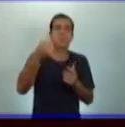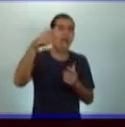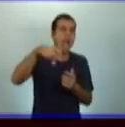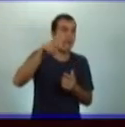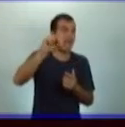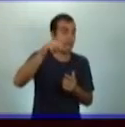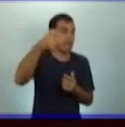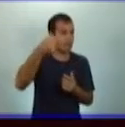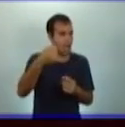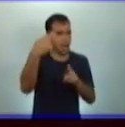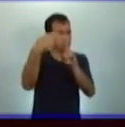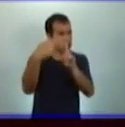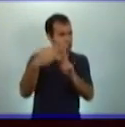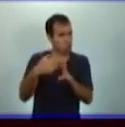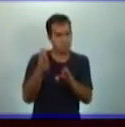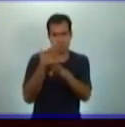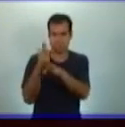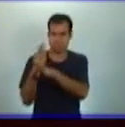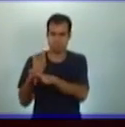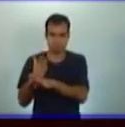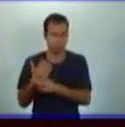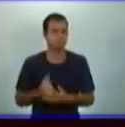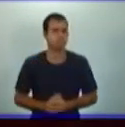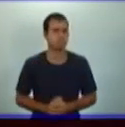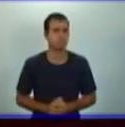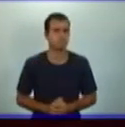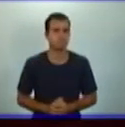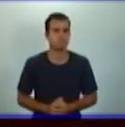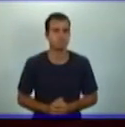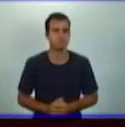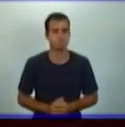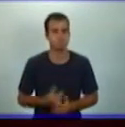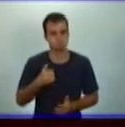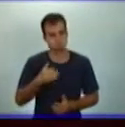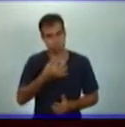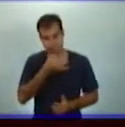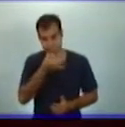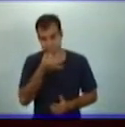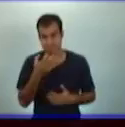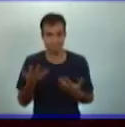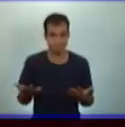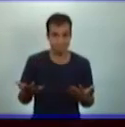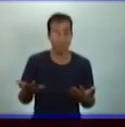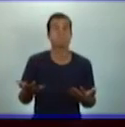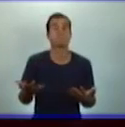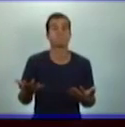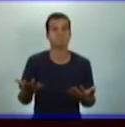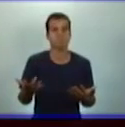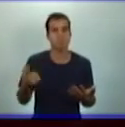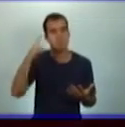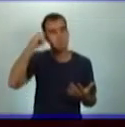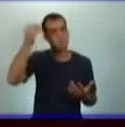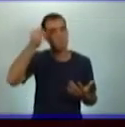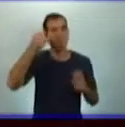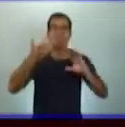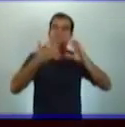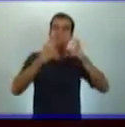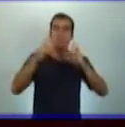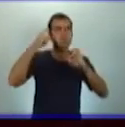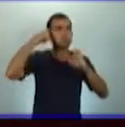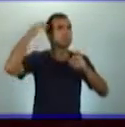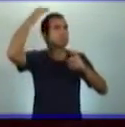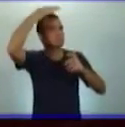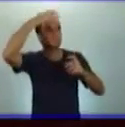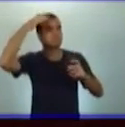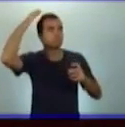o ley de leyes. Te explico entonces que pienses ahora en un árbol, un árbol